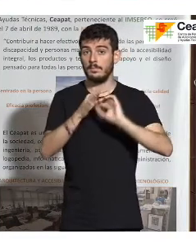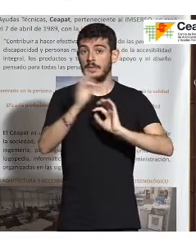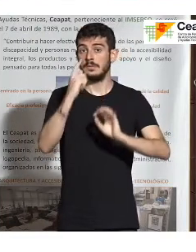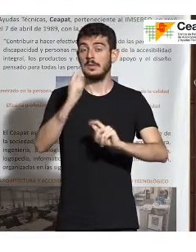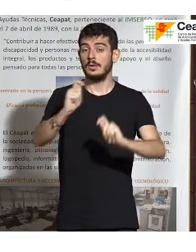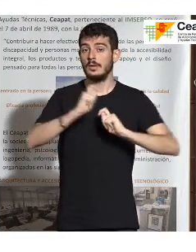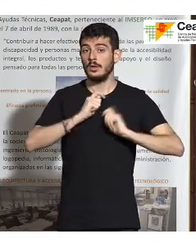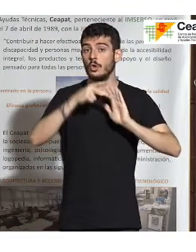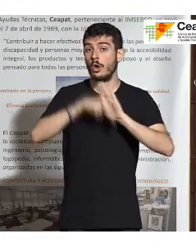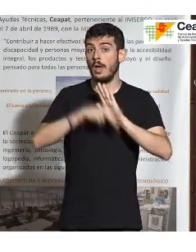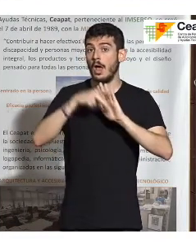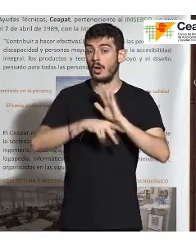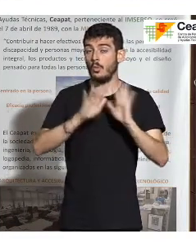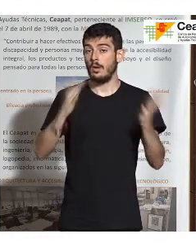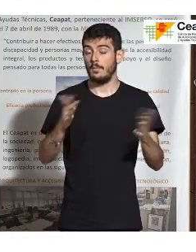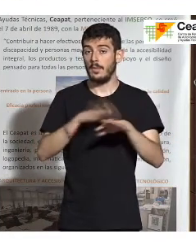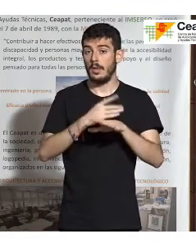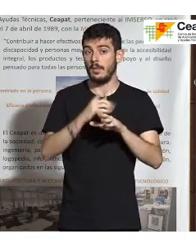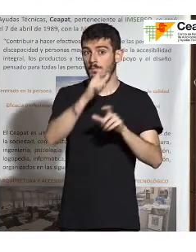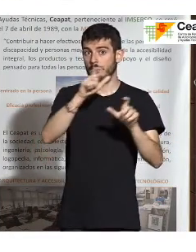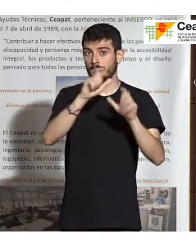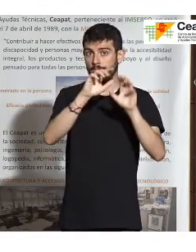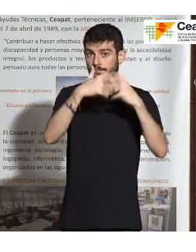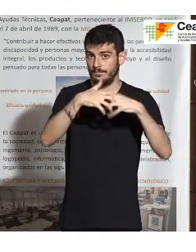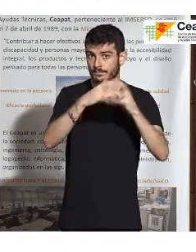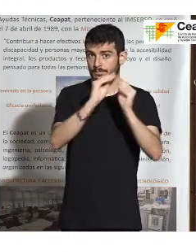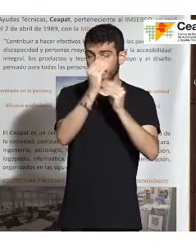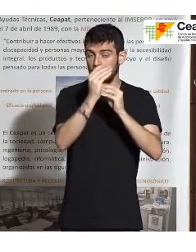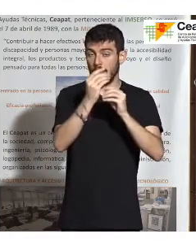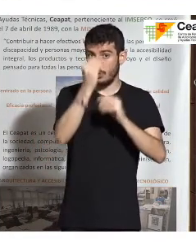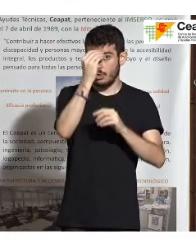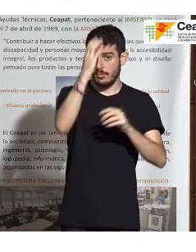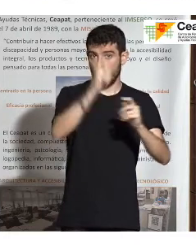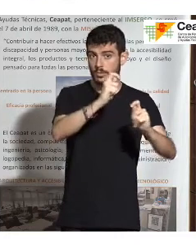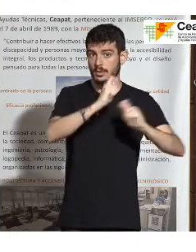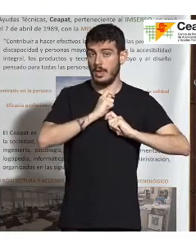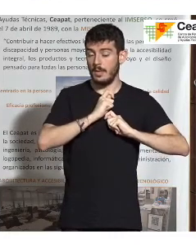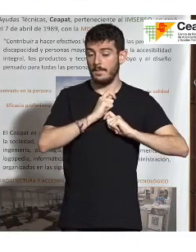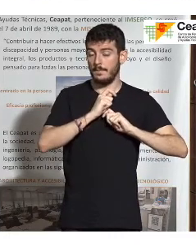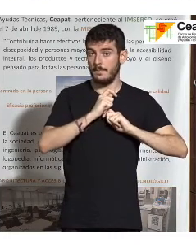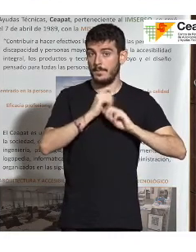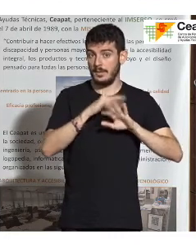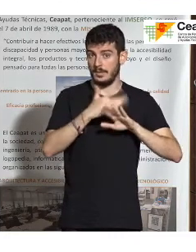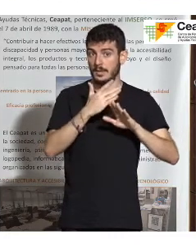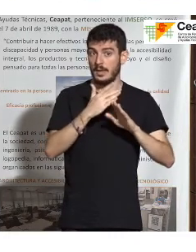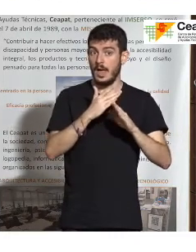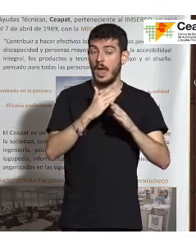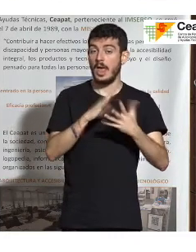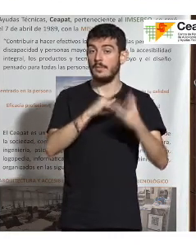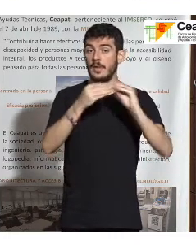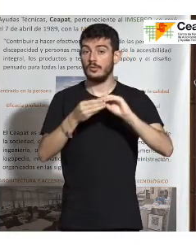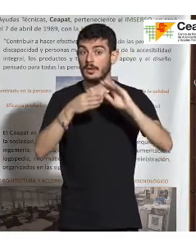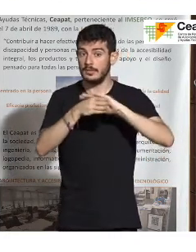fabricantes, en cuanto a lo que es el conocimiento, para no solamente limitarnos a adaptarnos a que sea lo más accesible posible.